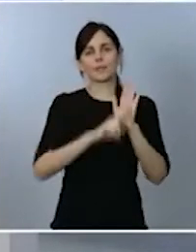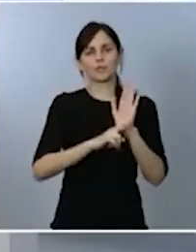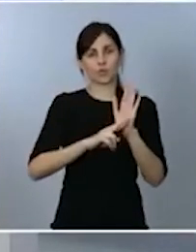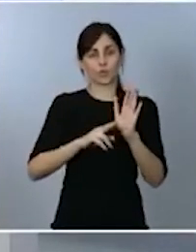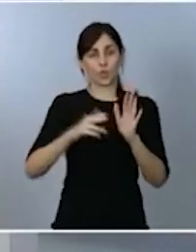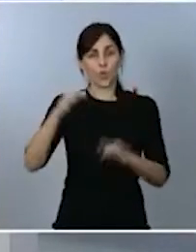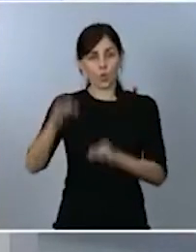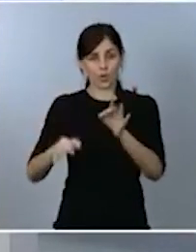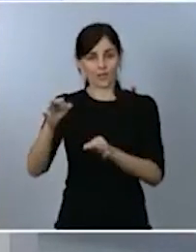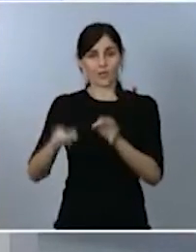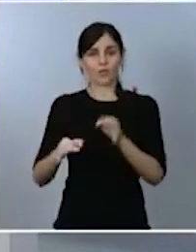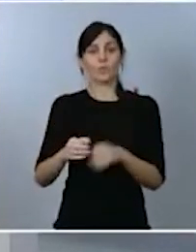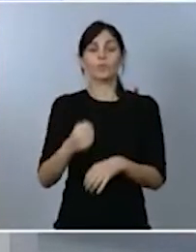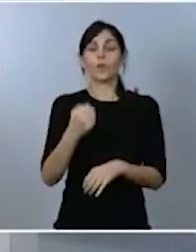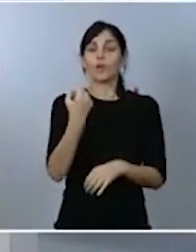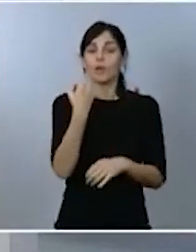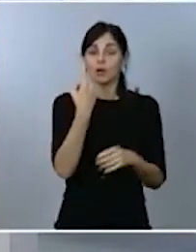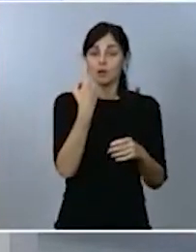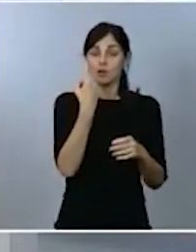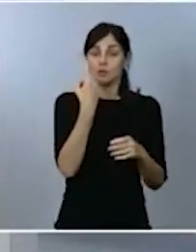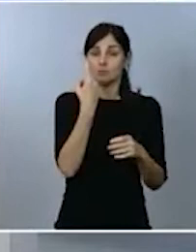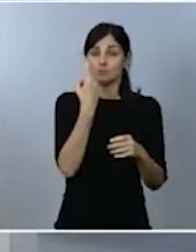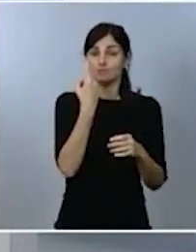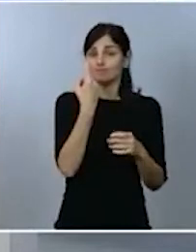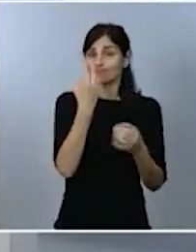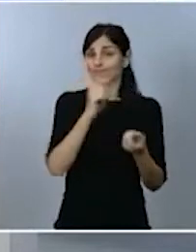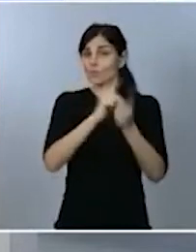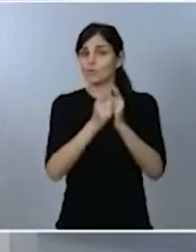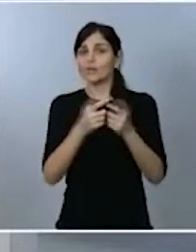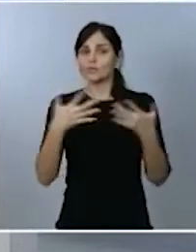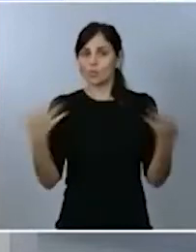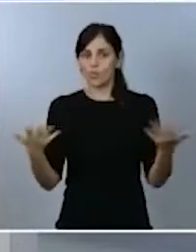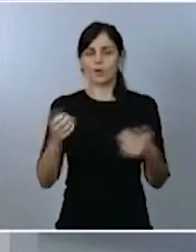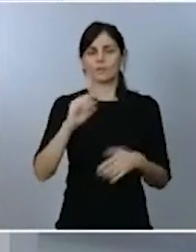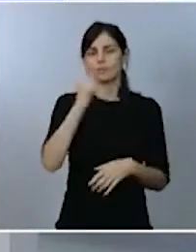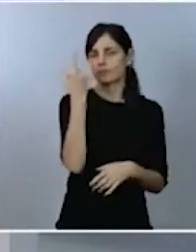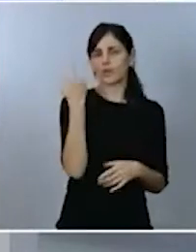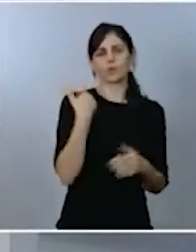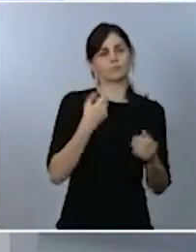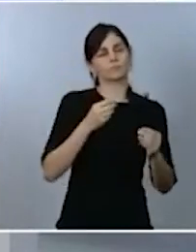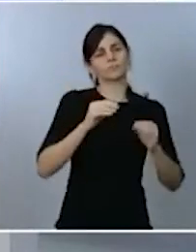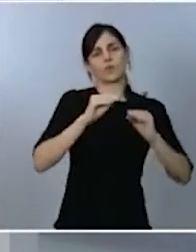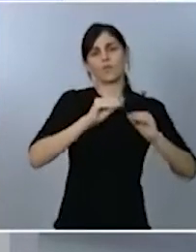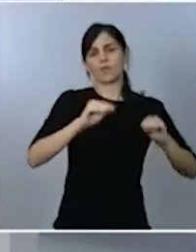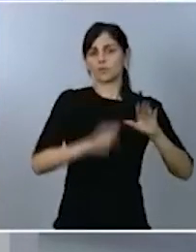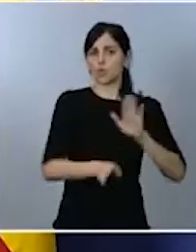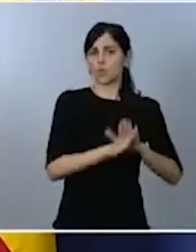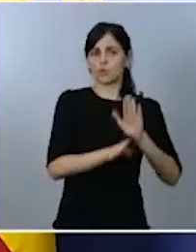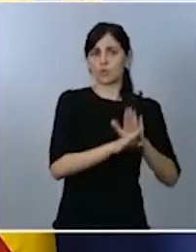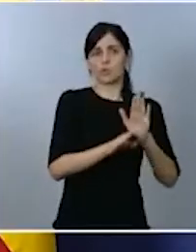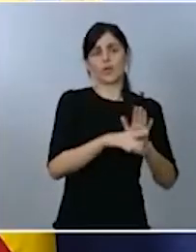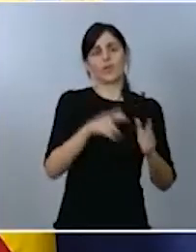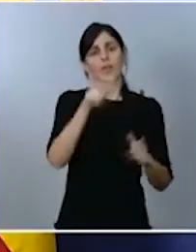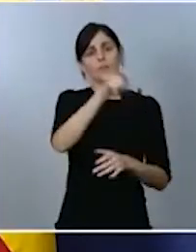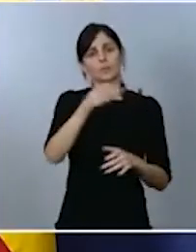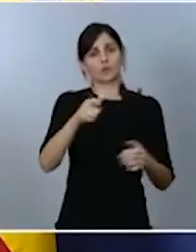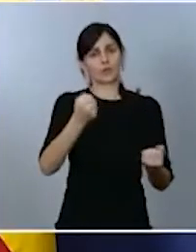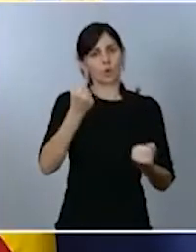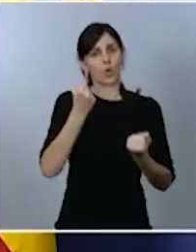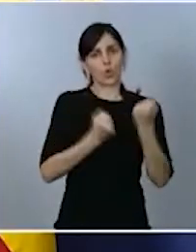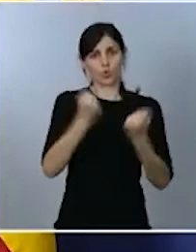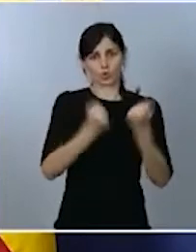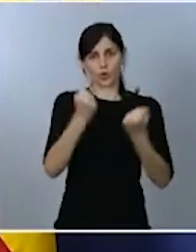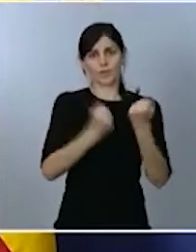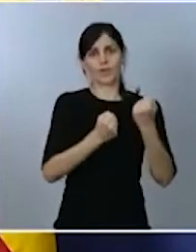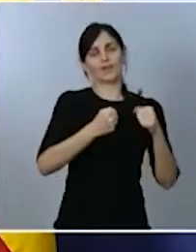a la cualificación inicial y la formación continua de los conductores de transporte de mercancías o de viajeros por carretera, y la